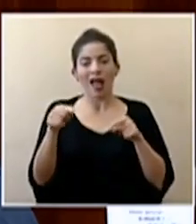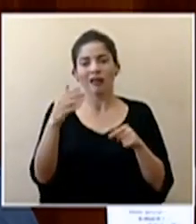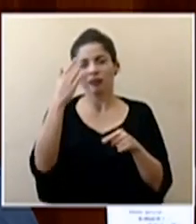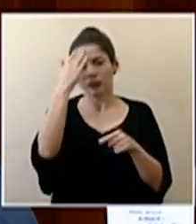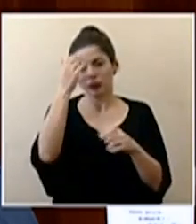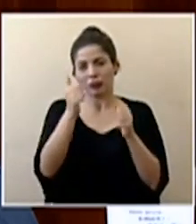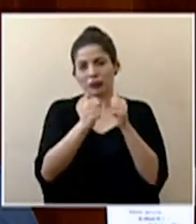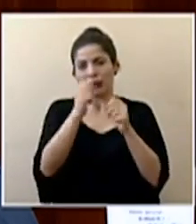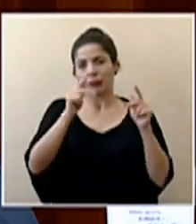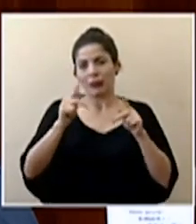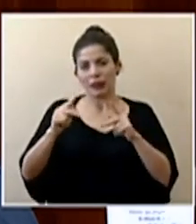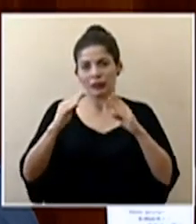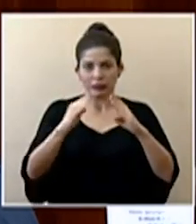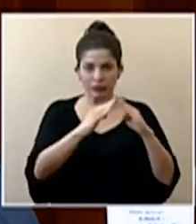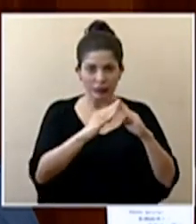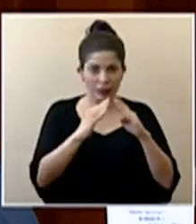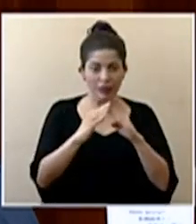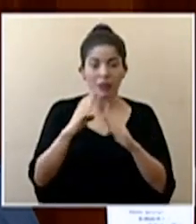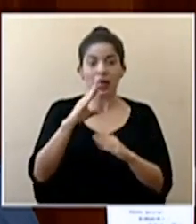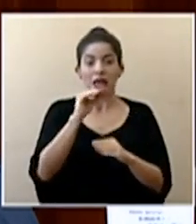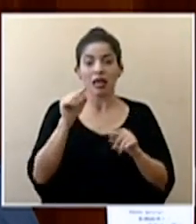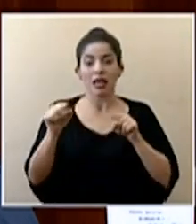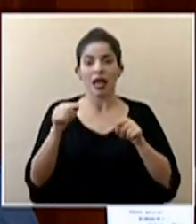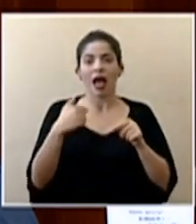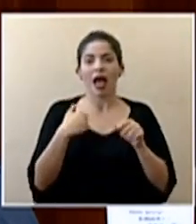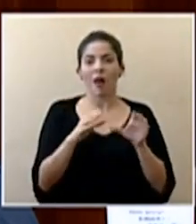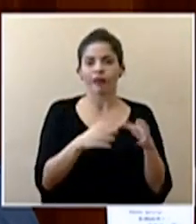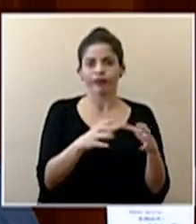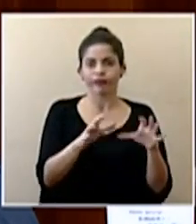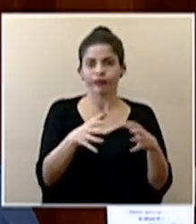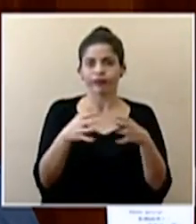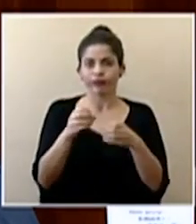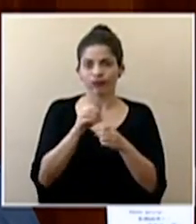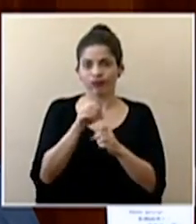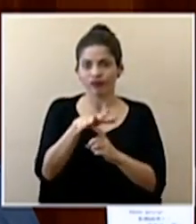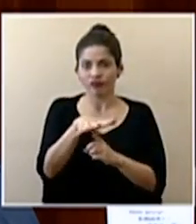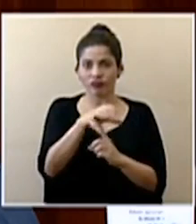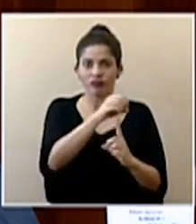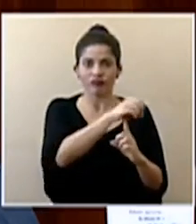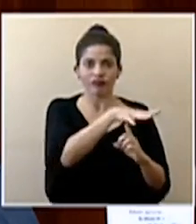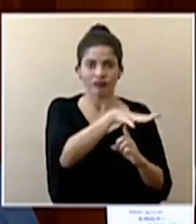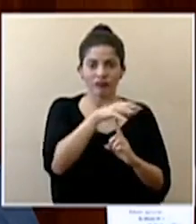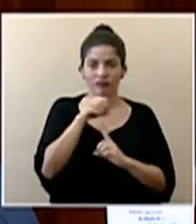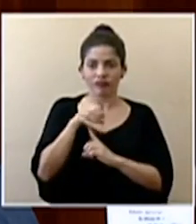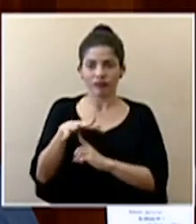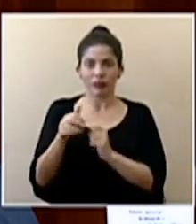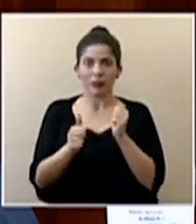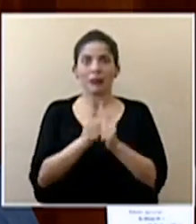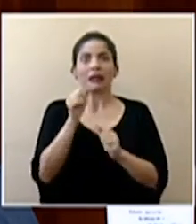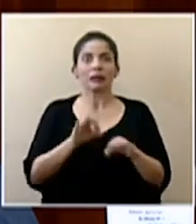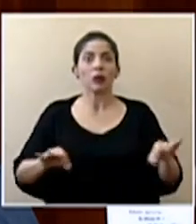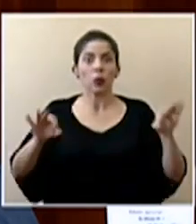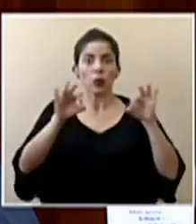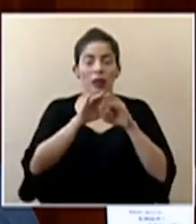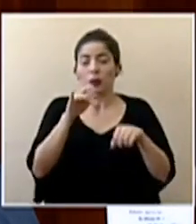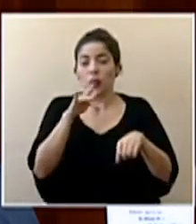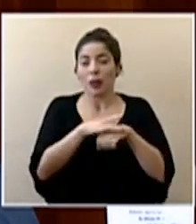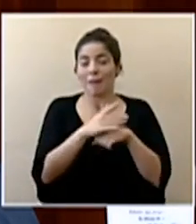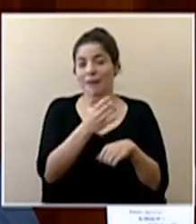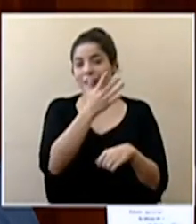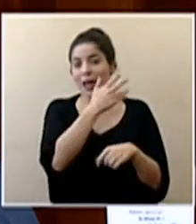densidad y donde justamente han ocurrido clusters o agrupamientos de casos de mayor importancia de forma temprana,